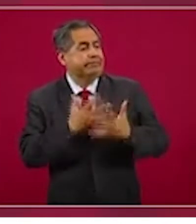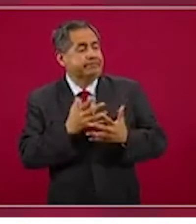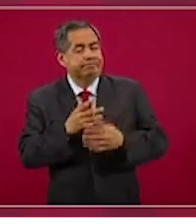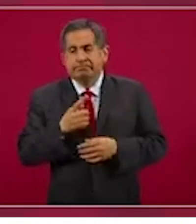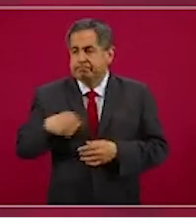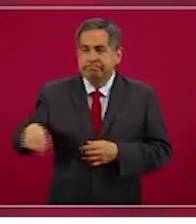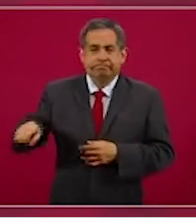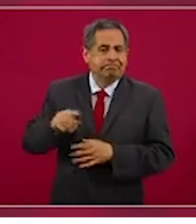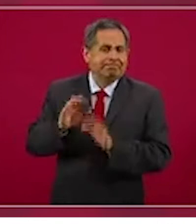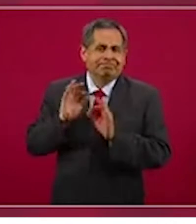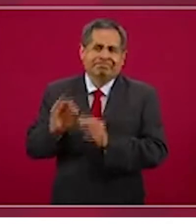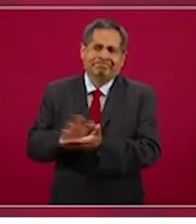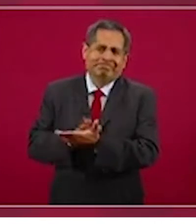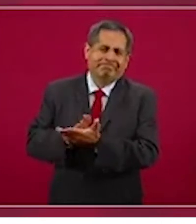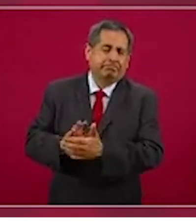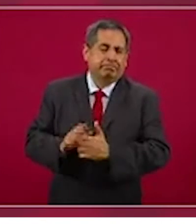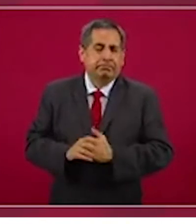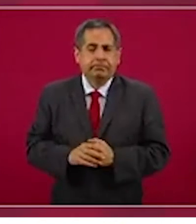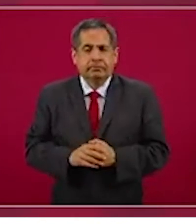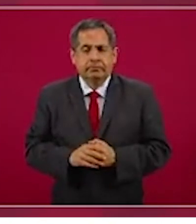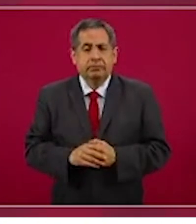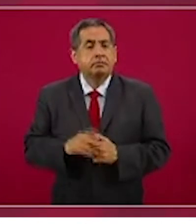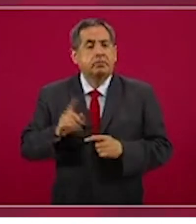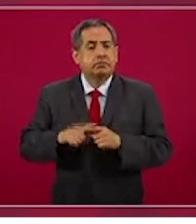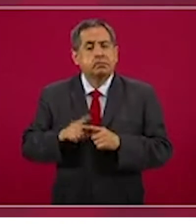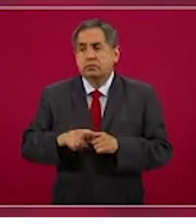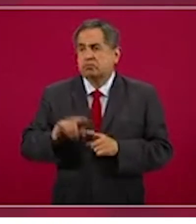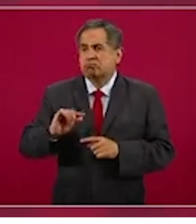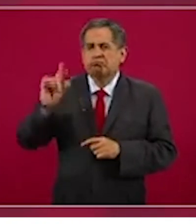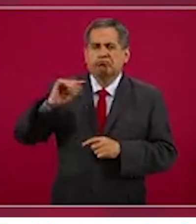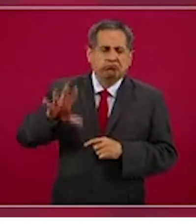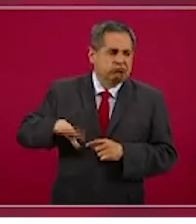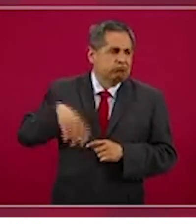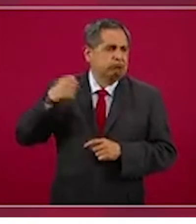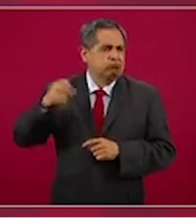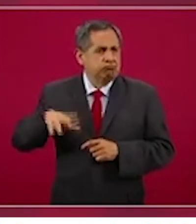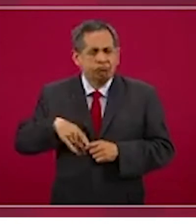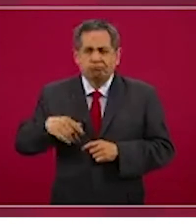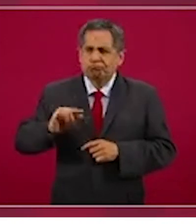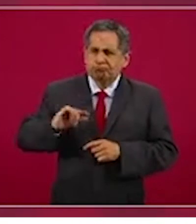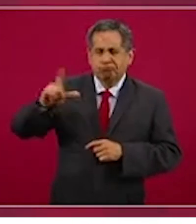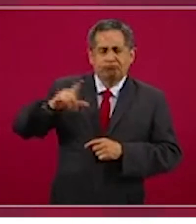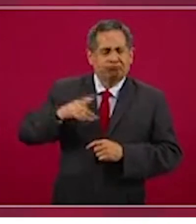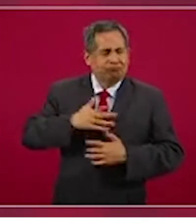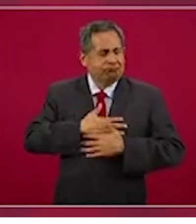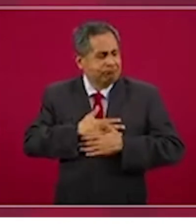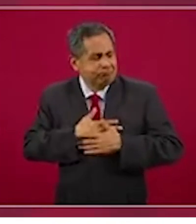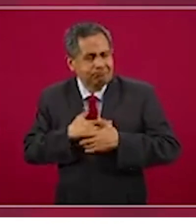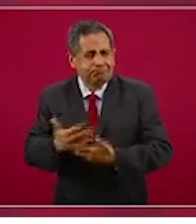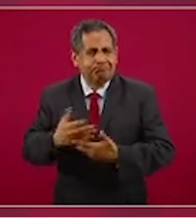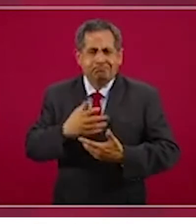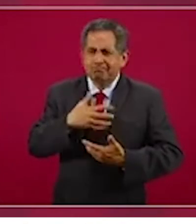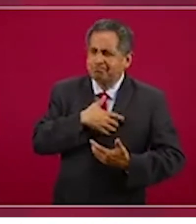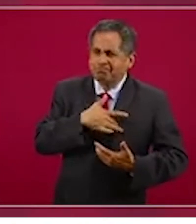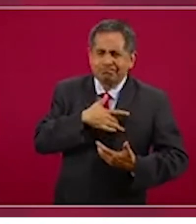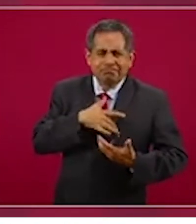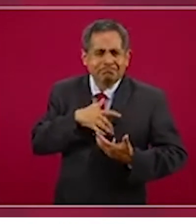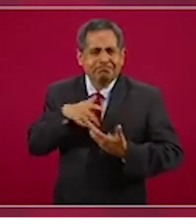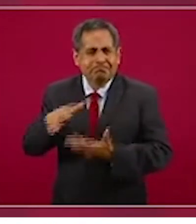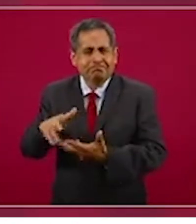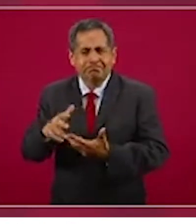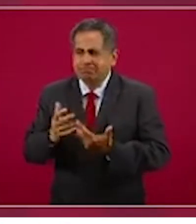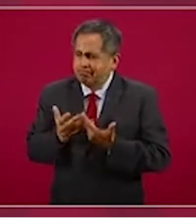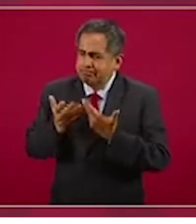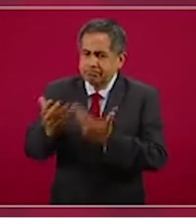Si hay alguien que representa el esfuerzo profesional y humano de darlo todo en su presente para las